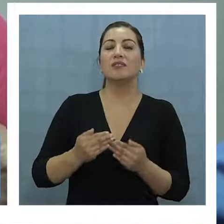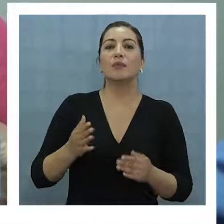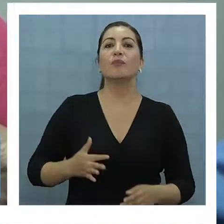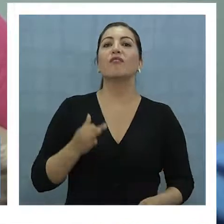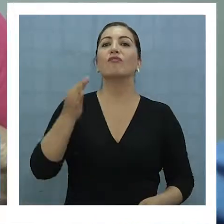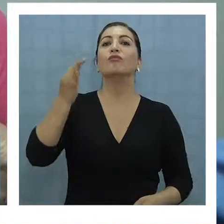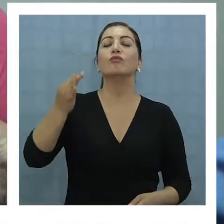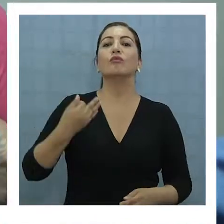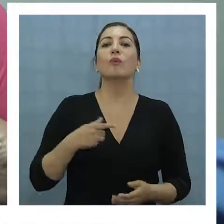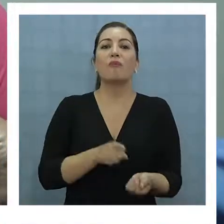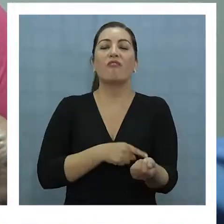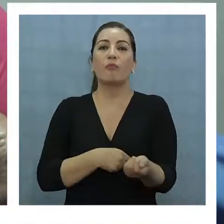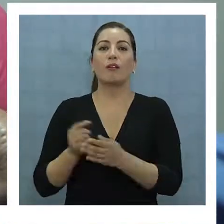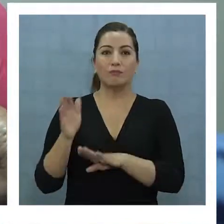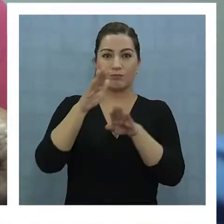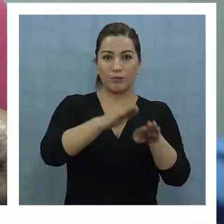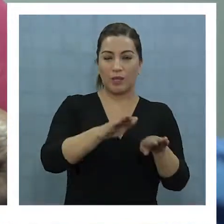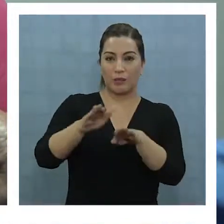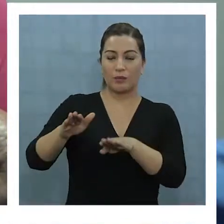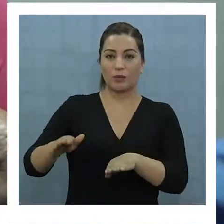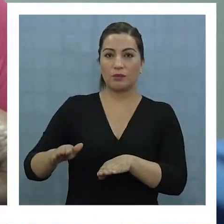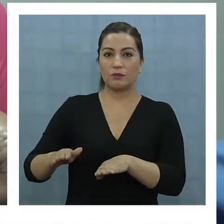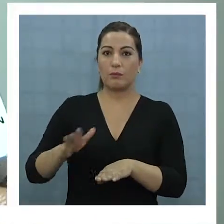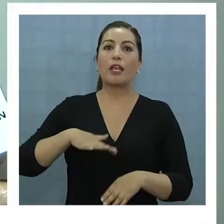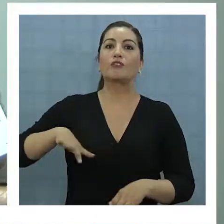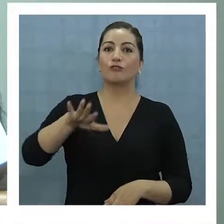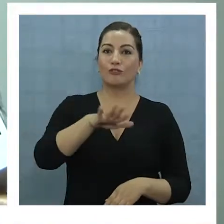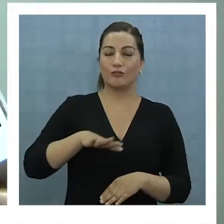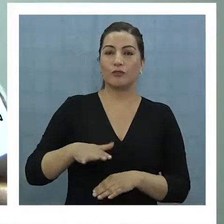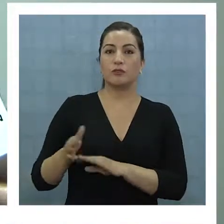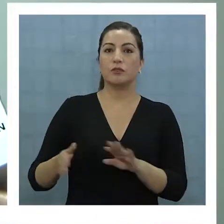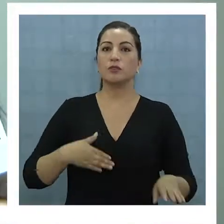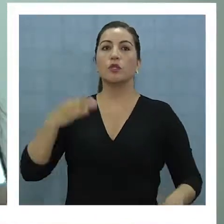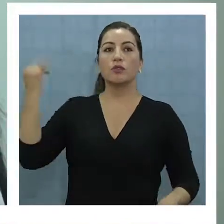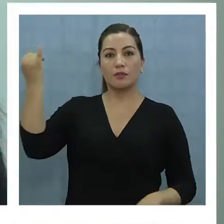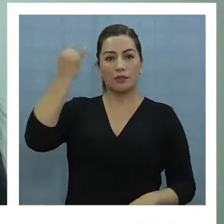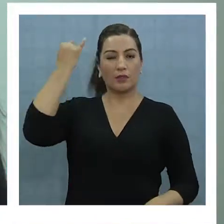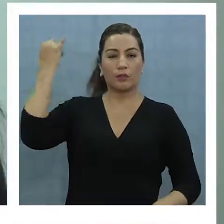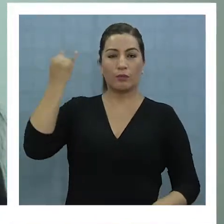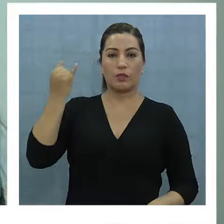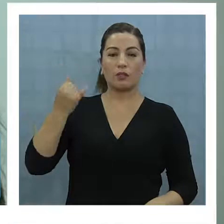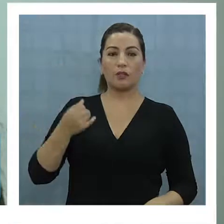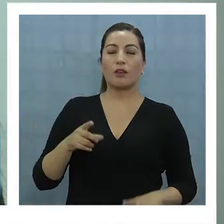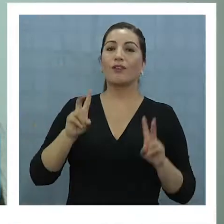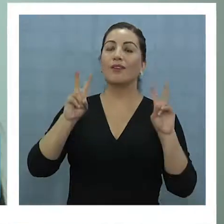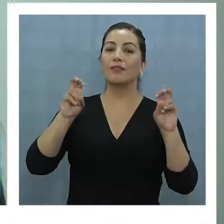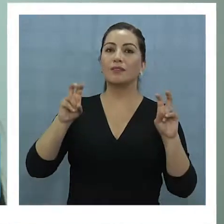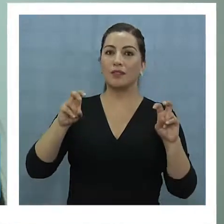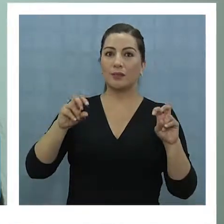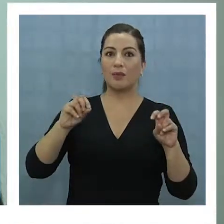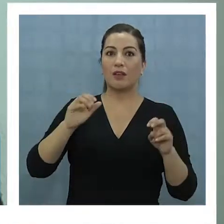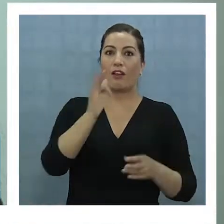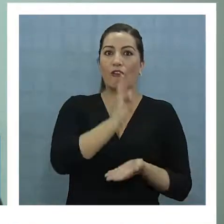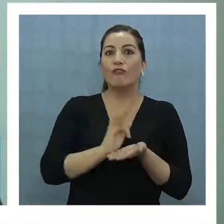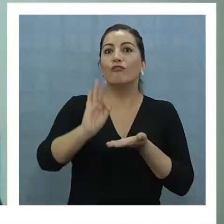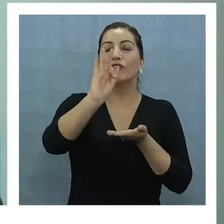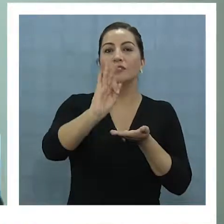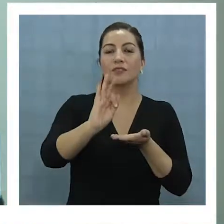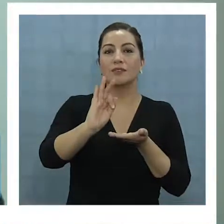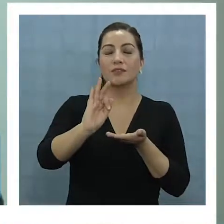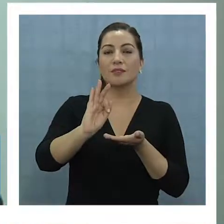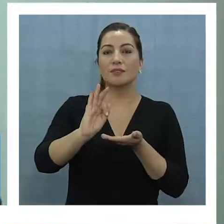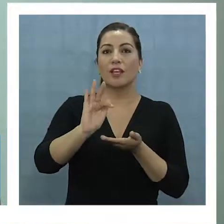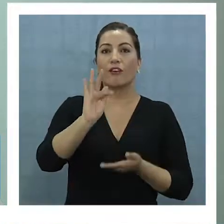beneficio de mi familia y para el bienestar de todos. Bueno, independientemente del aporte monetario que nos ofrece FOSI, también está